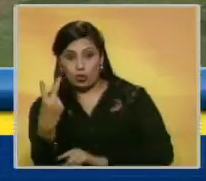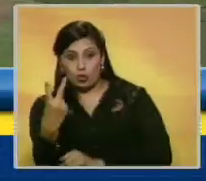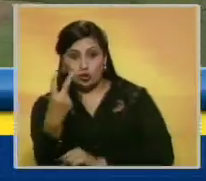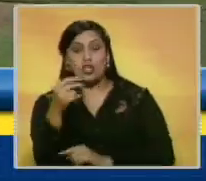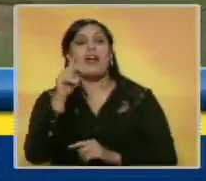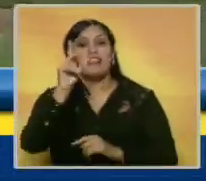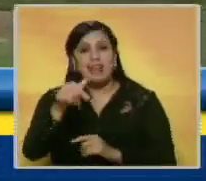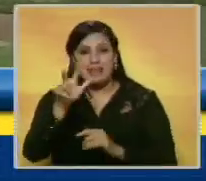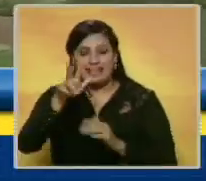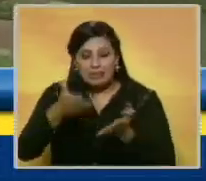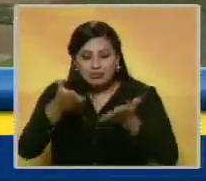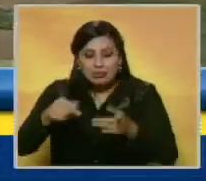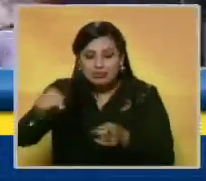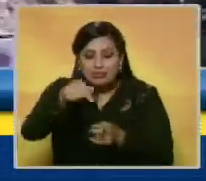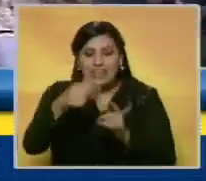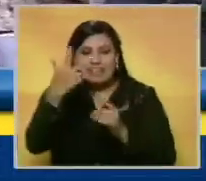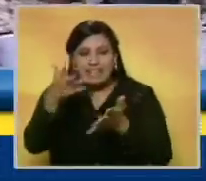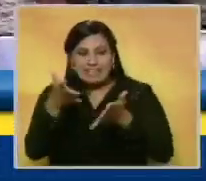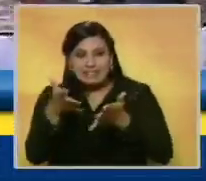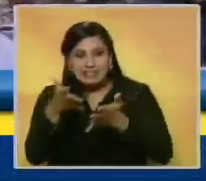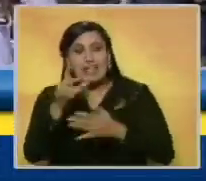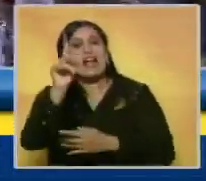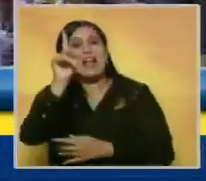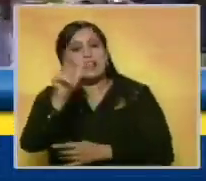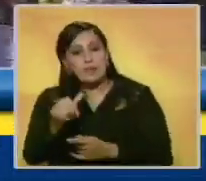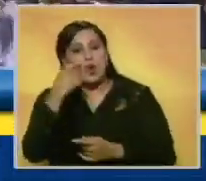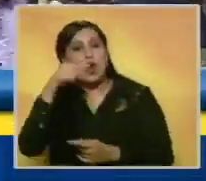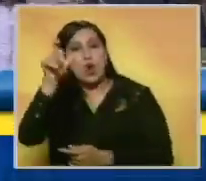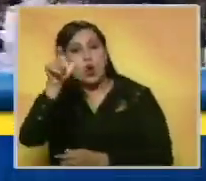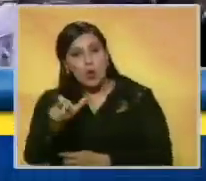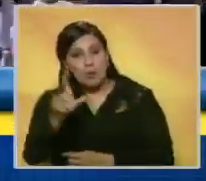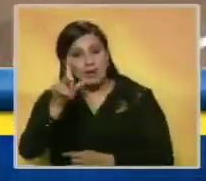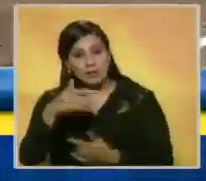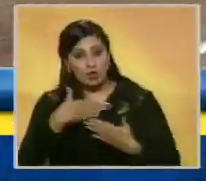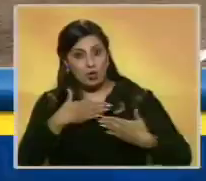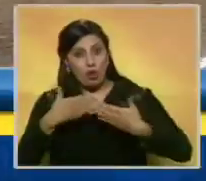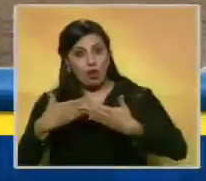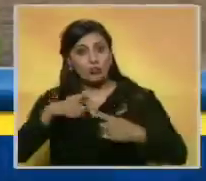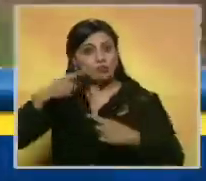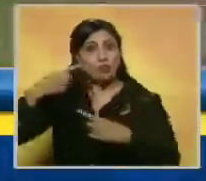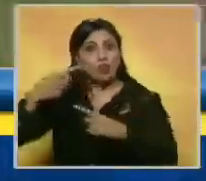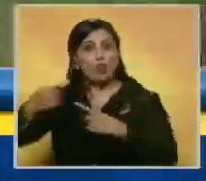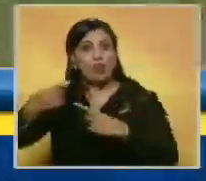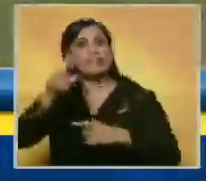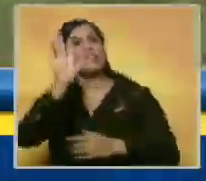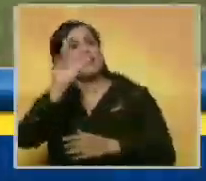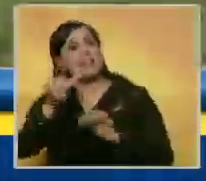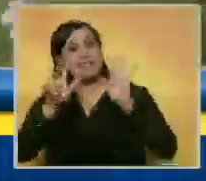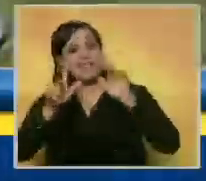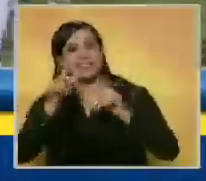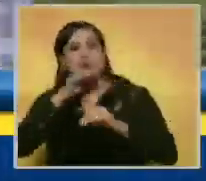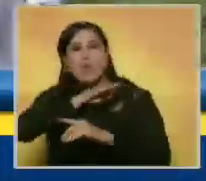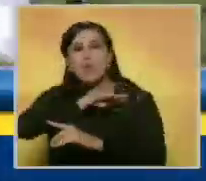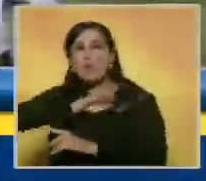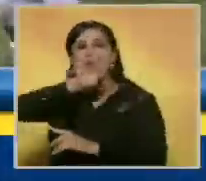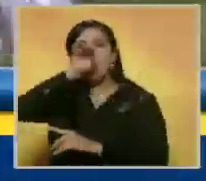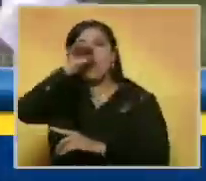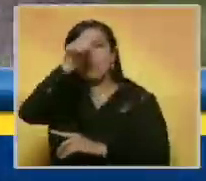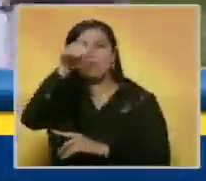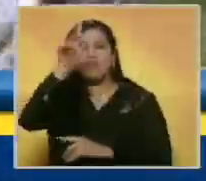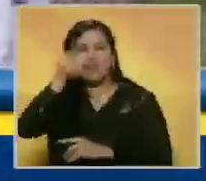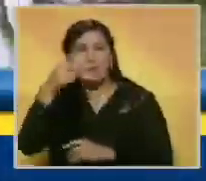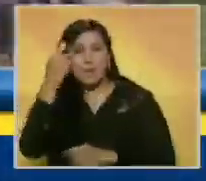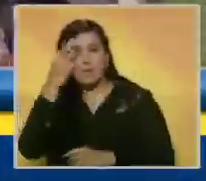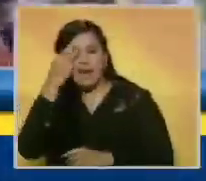dos cuadrangulares, tres carreras impulsadas y tres anotadas. Héctor Jiménez también colaboró a la ofensiva con el tercer honrón de la campaña. Por